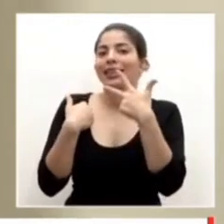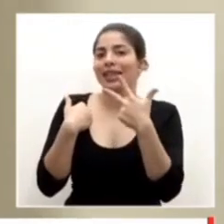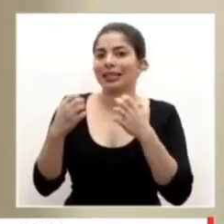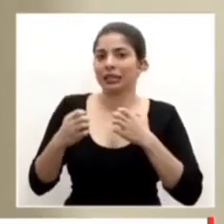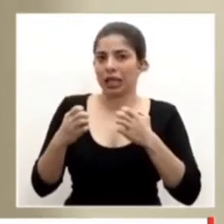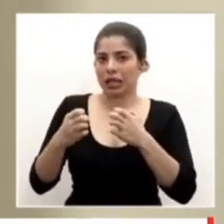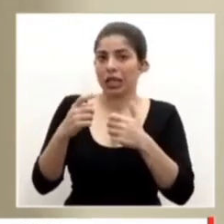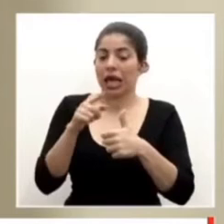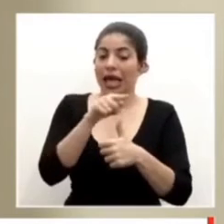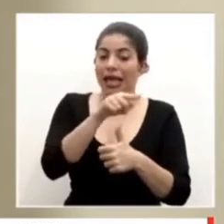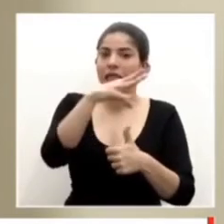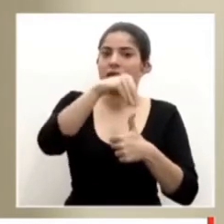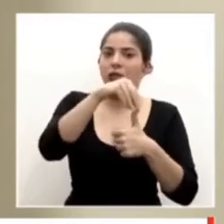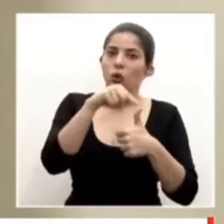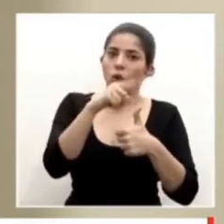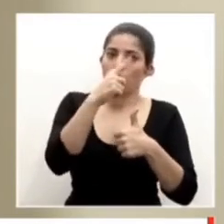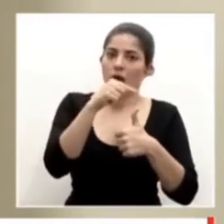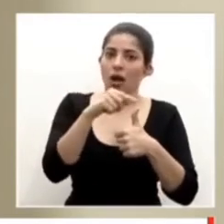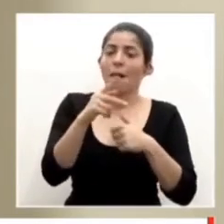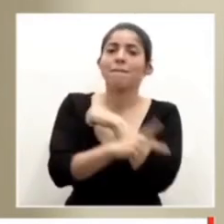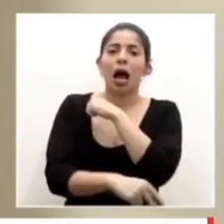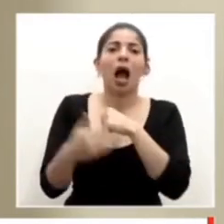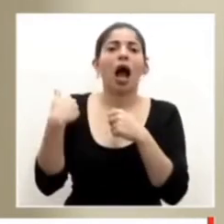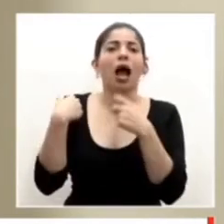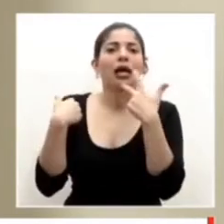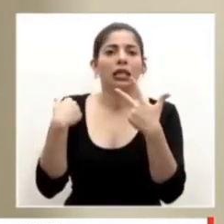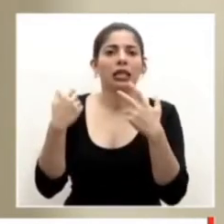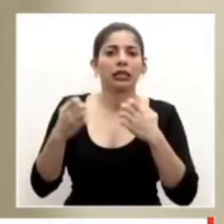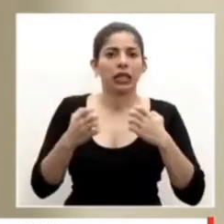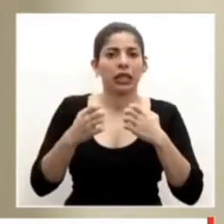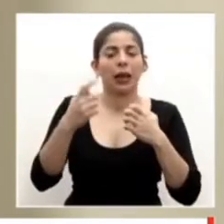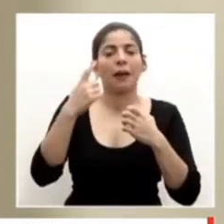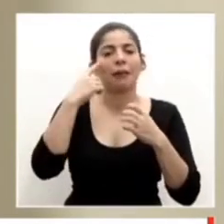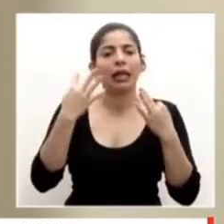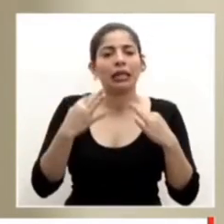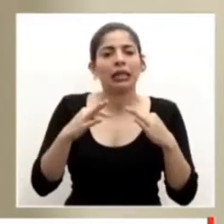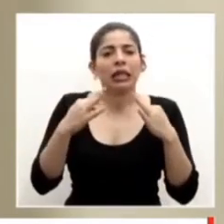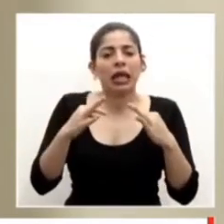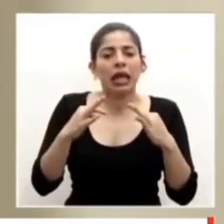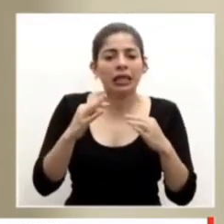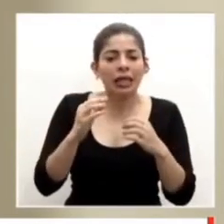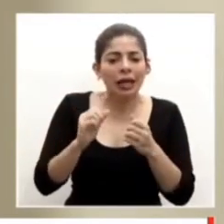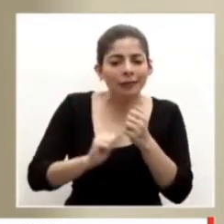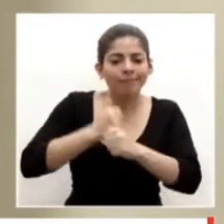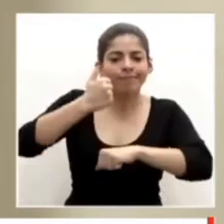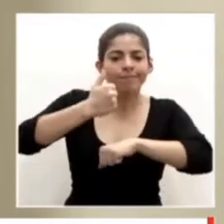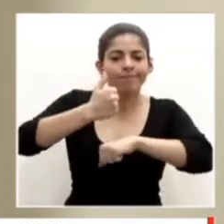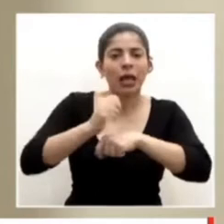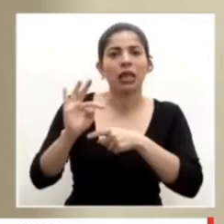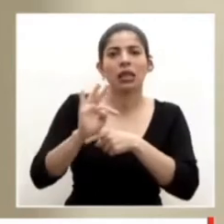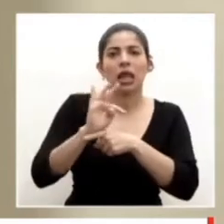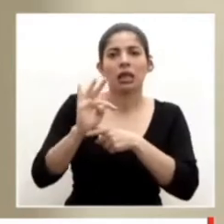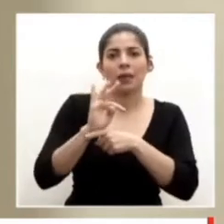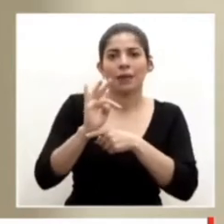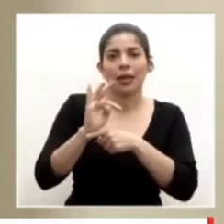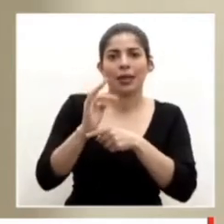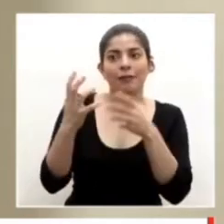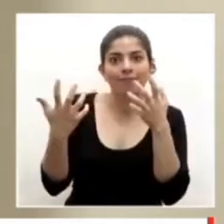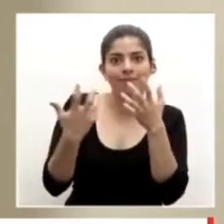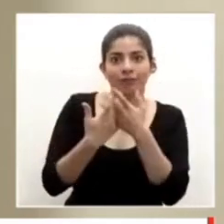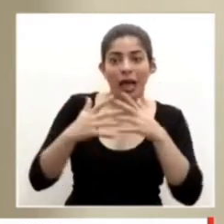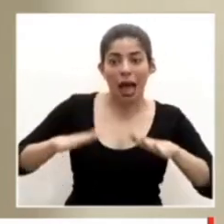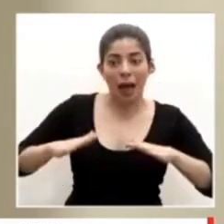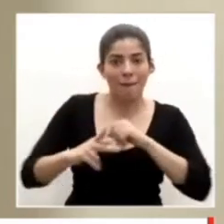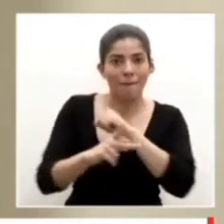implementando como país para tratar de desarrollar un tratamiento eficaz en nuestro